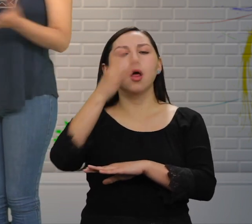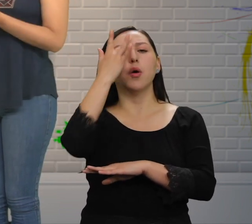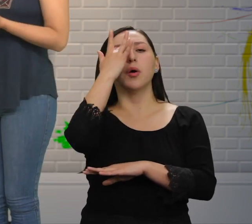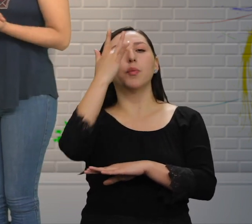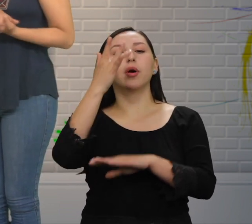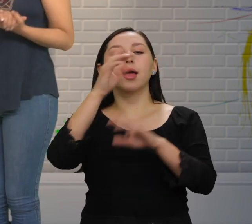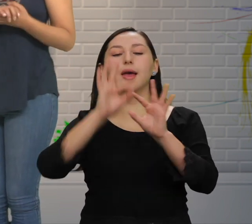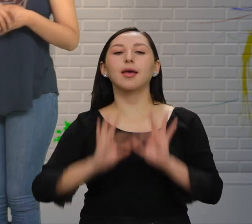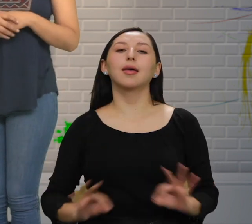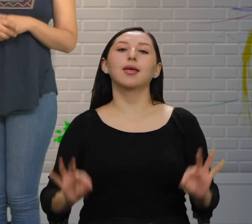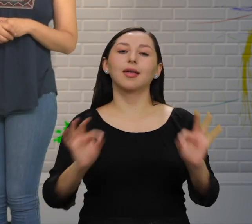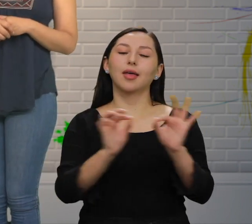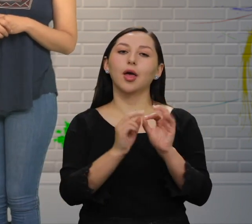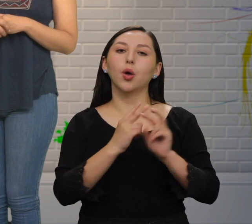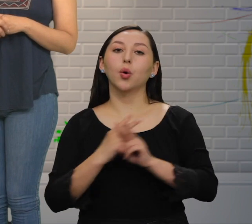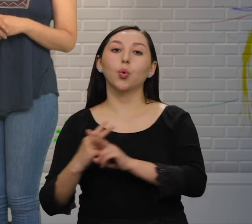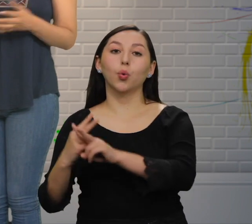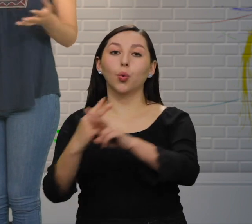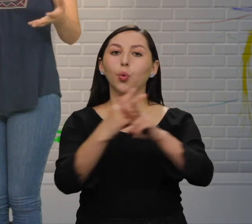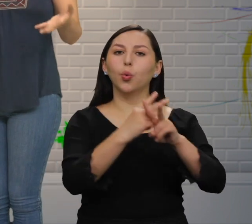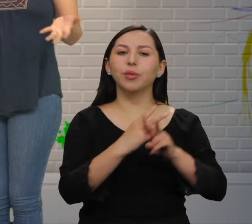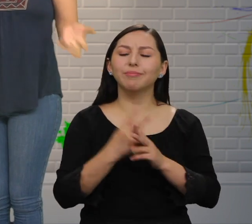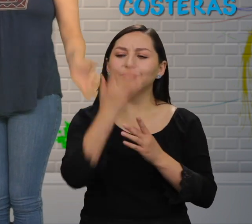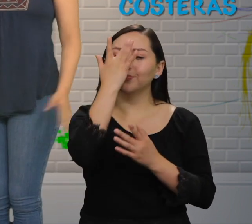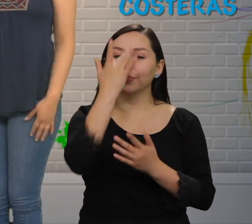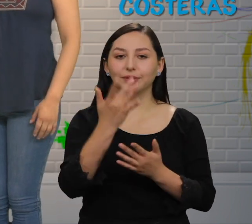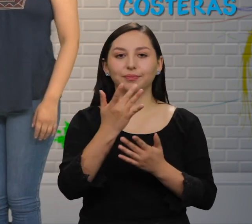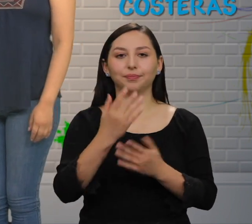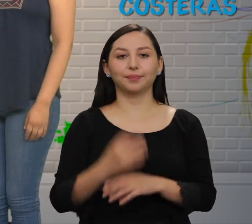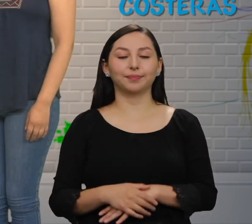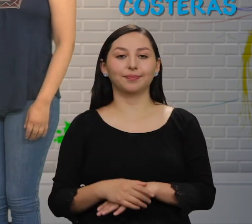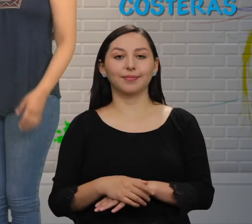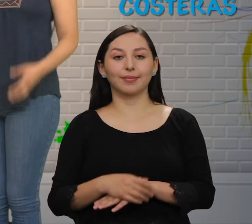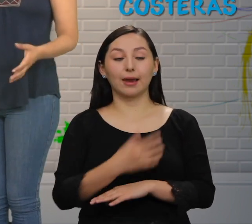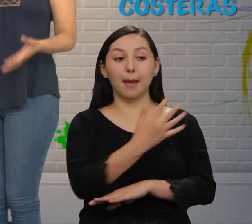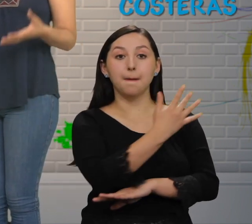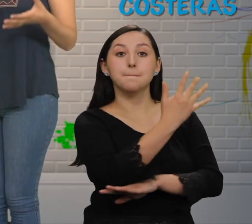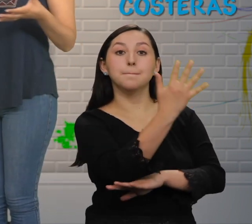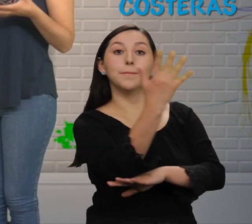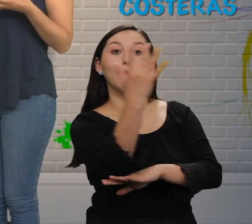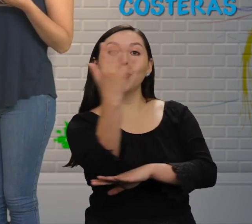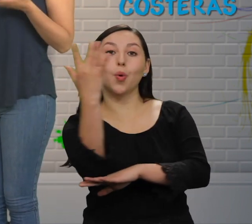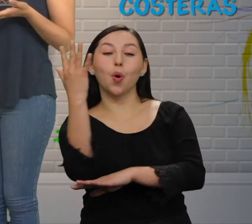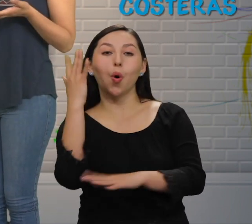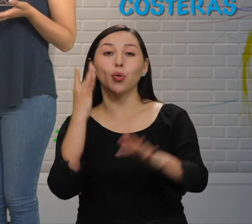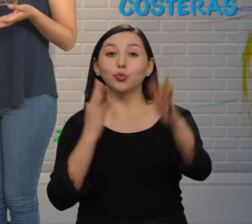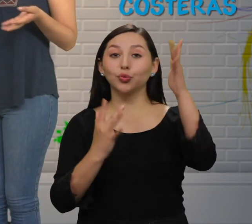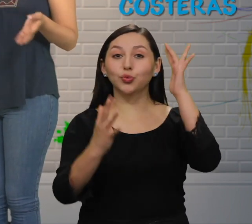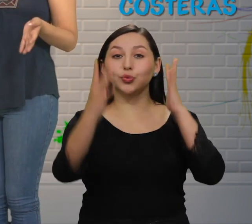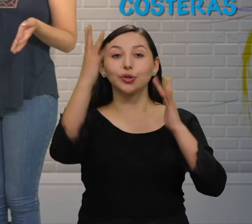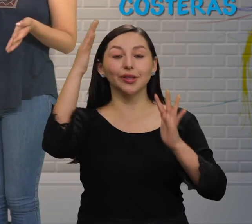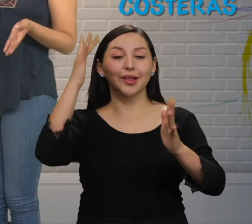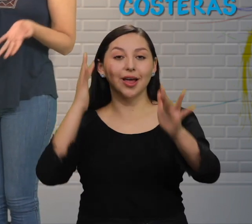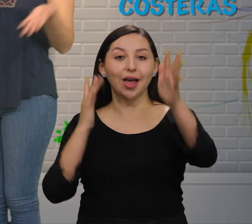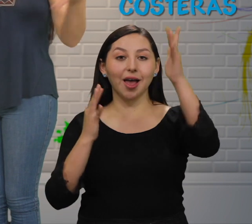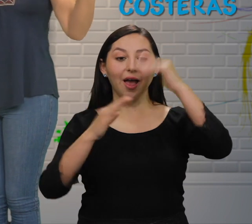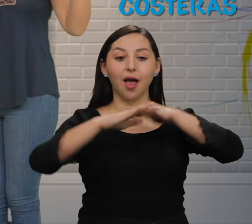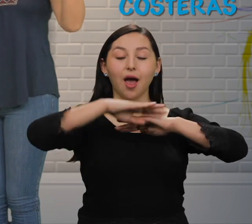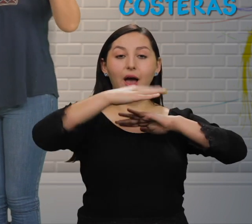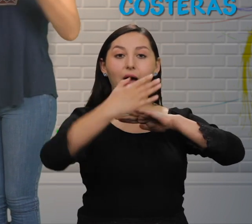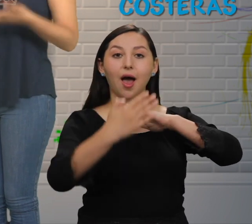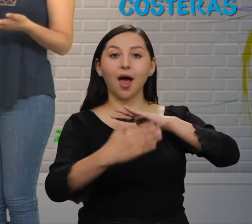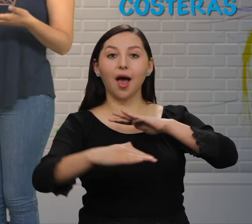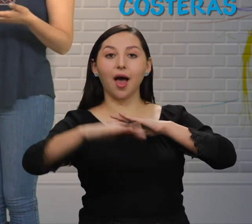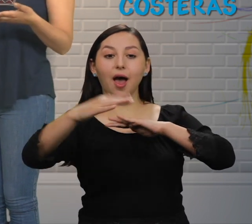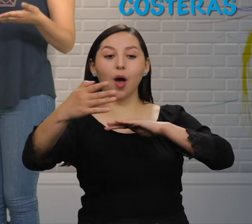te vengo a contar qué son los manglares ¡Bien! Pues estos son bosques acuáticos que se encuentran en zonas costeras Donde se mezcla el